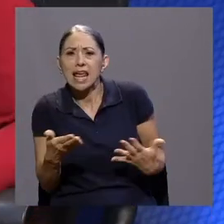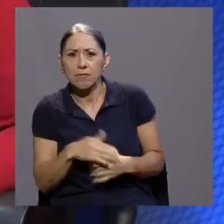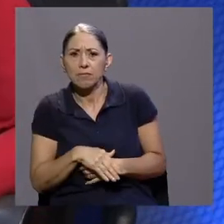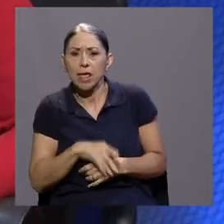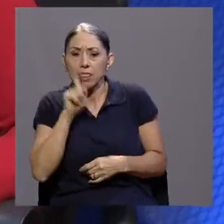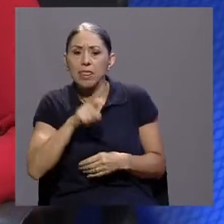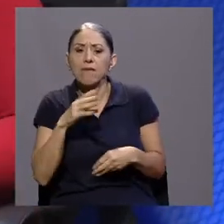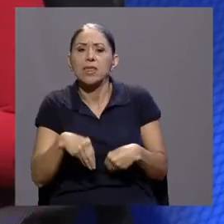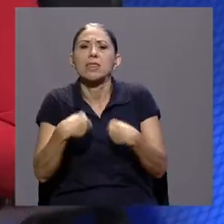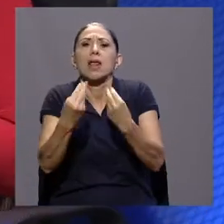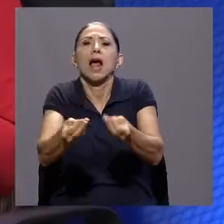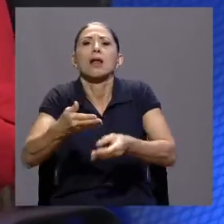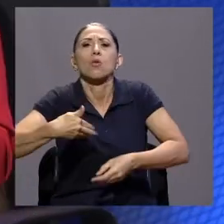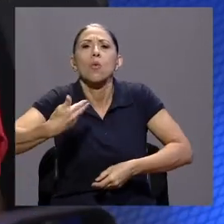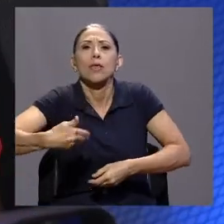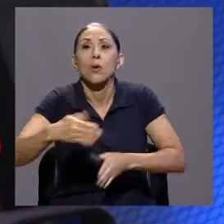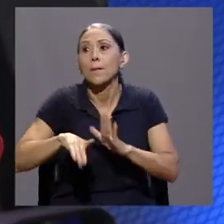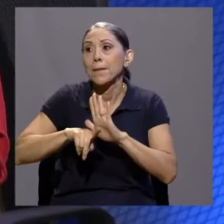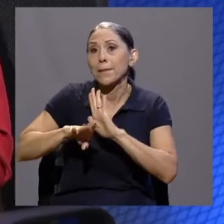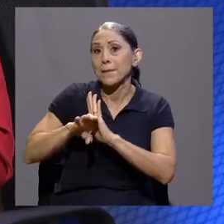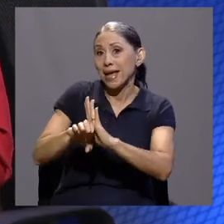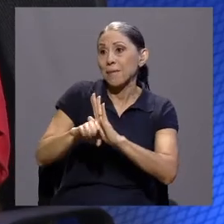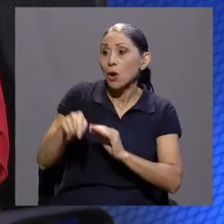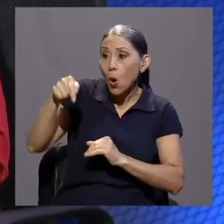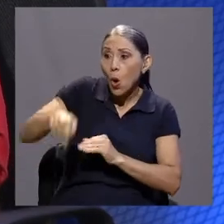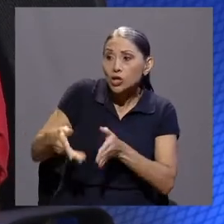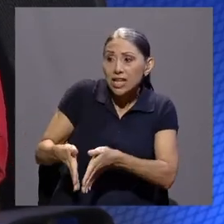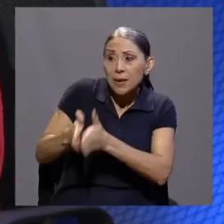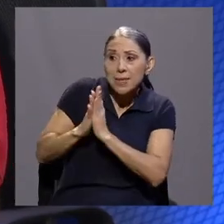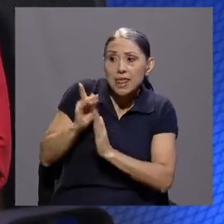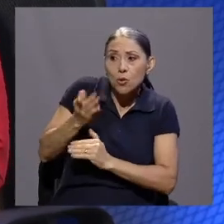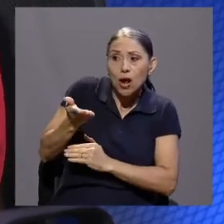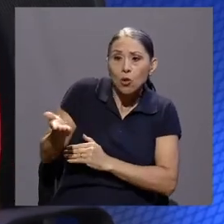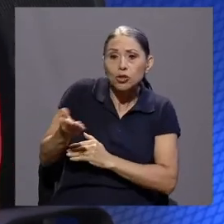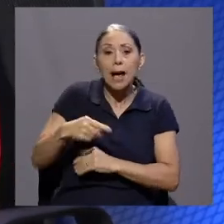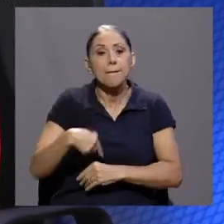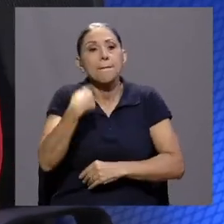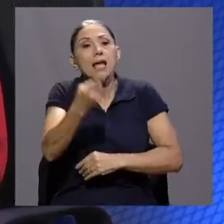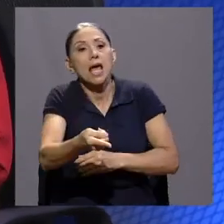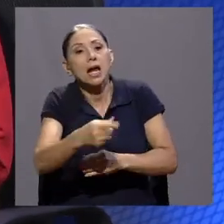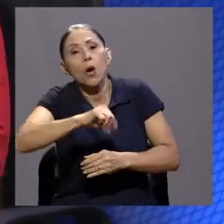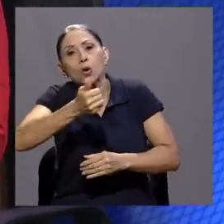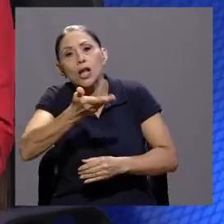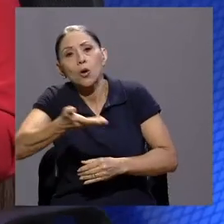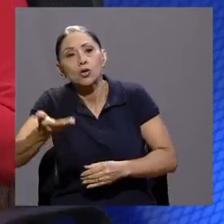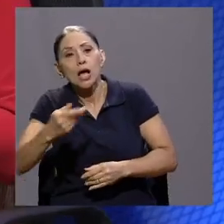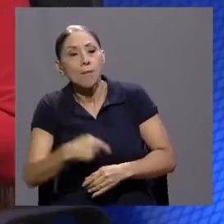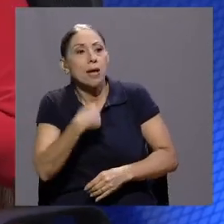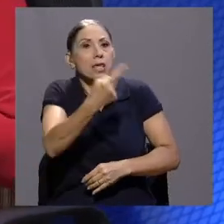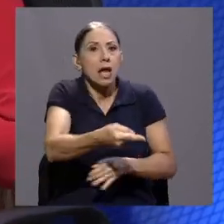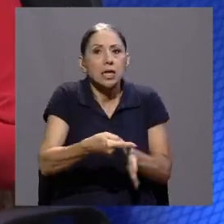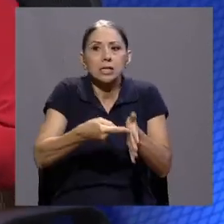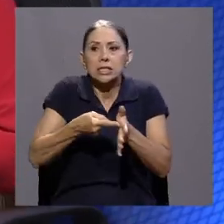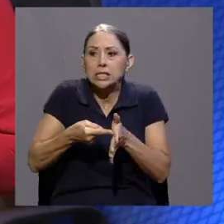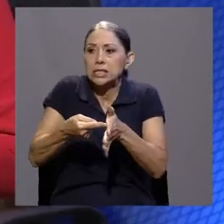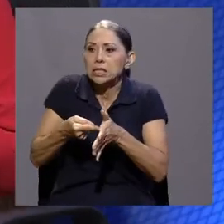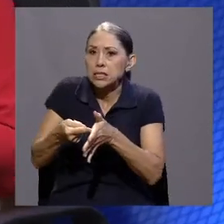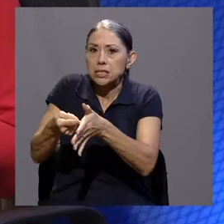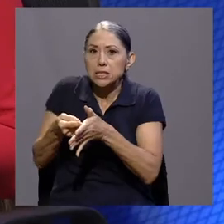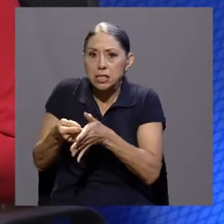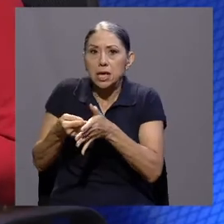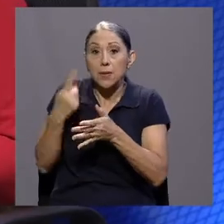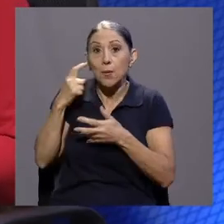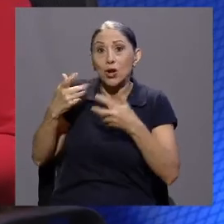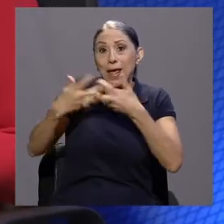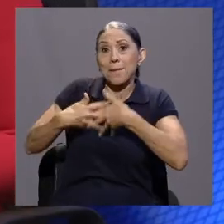está esperando. Pero cuando hoy se le pide algo, mañana se le pide otra cosa y cada día se le exige más. Porque la empresa ve, por ejemplo, que